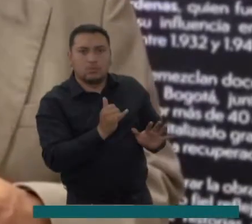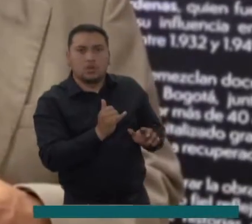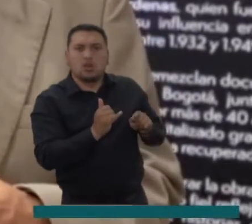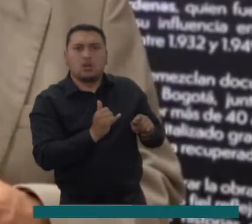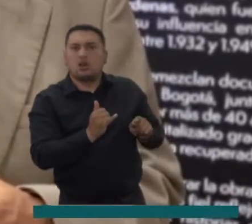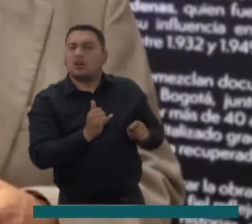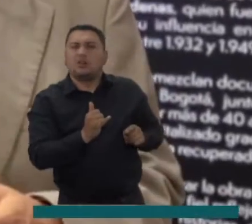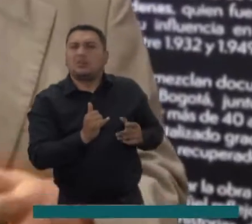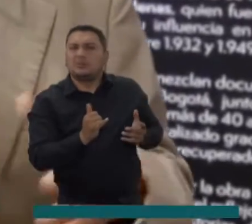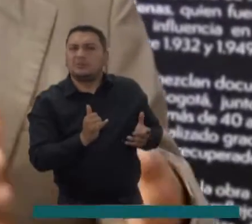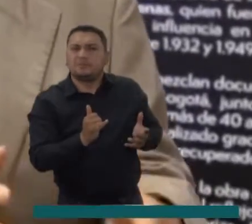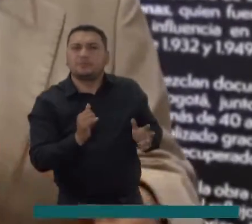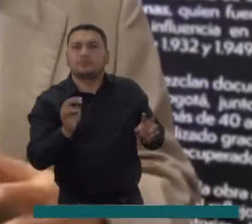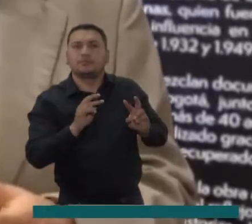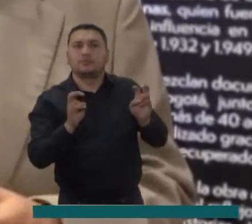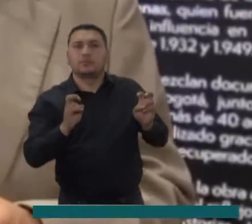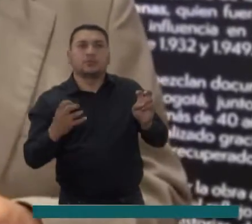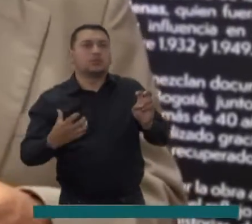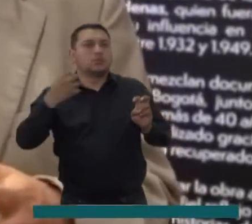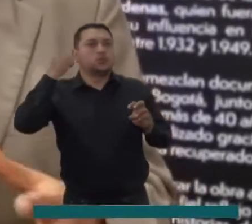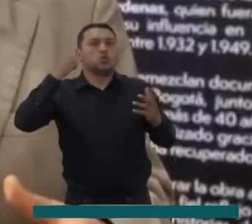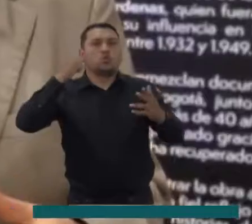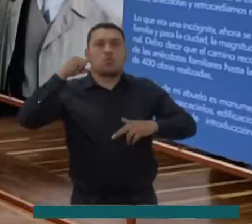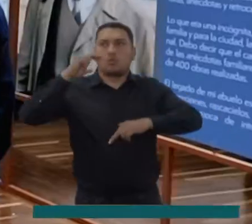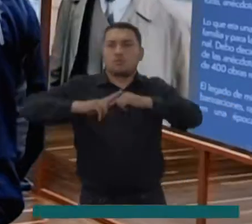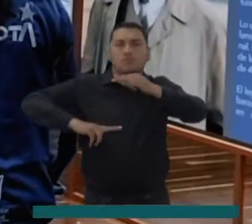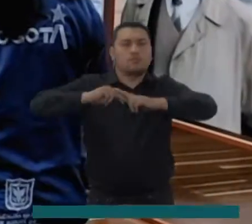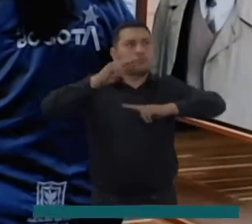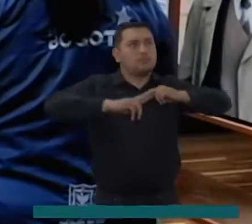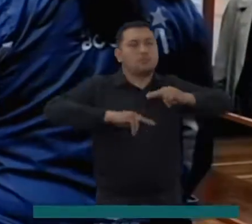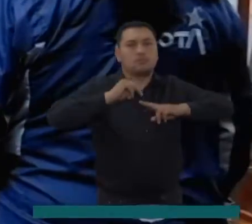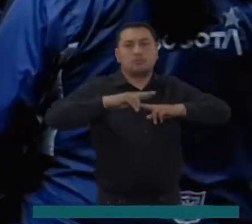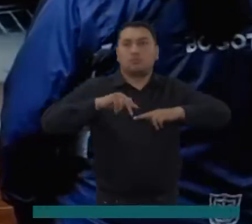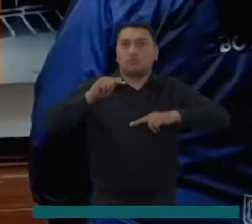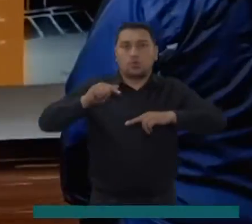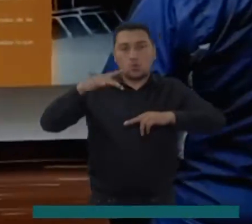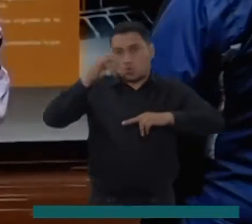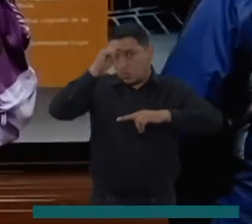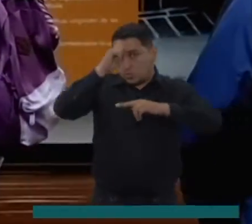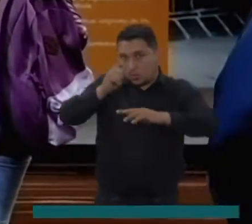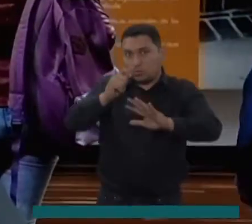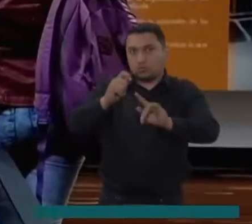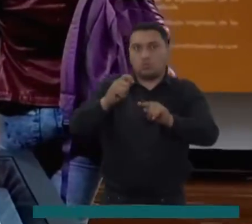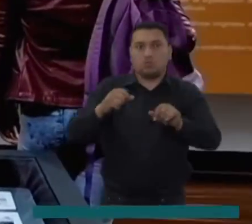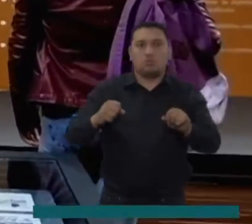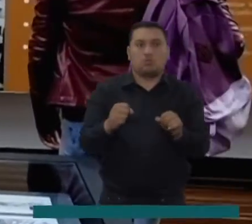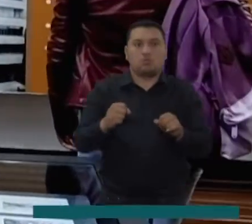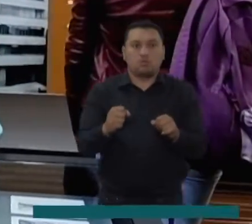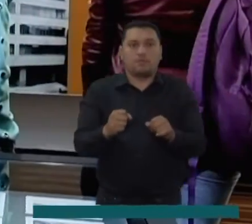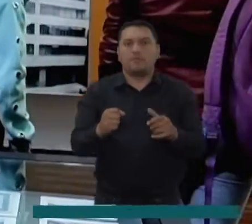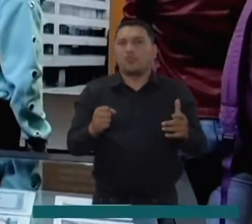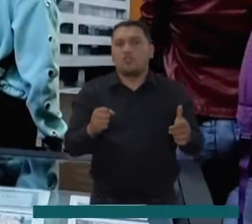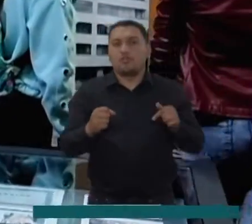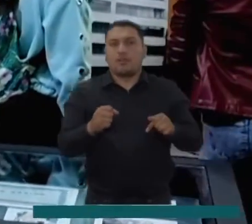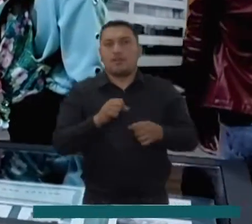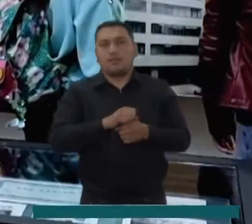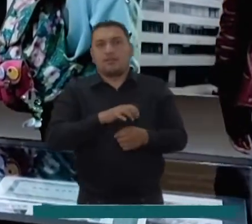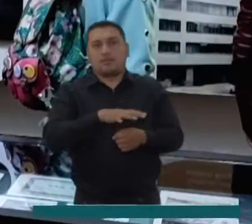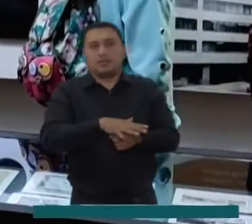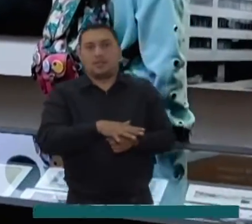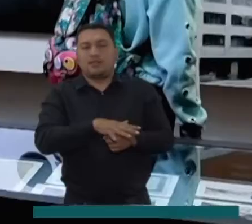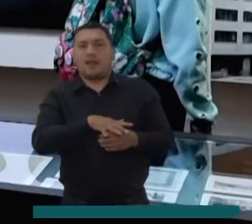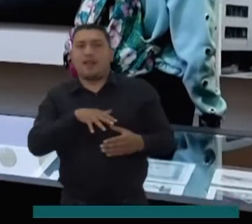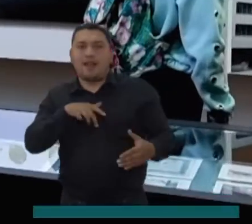se construyeron los edificios emblemáticos de Bogotá. La exposición que se lleva a cabo en el archivo distrital muestra por